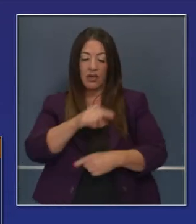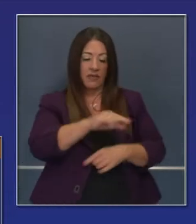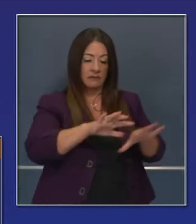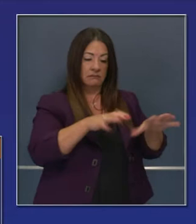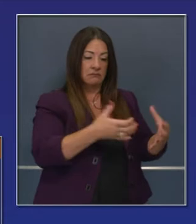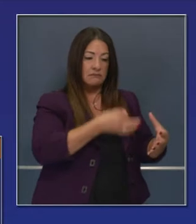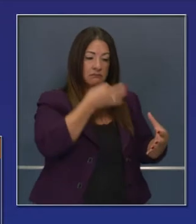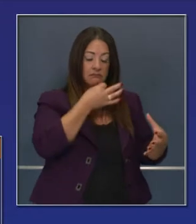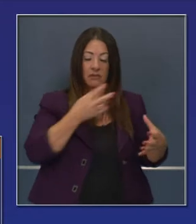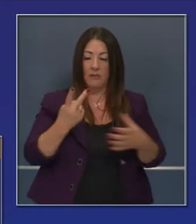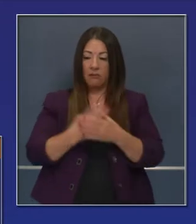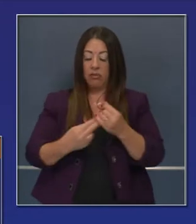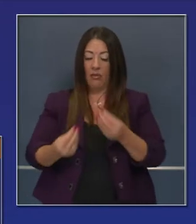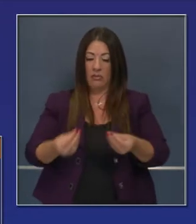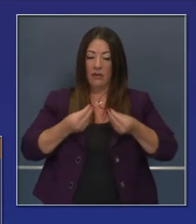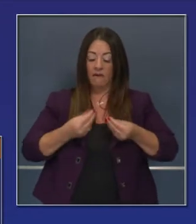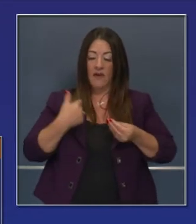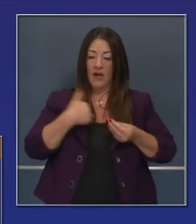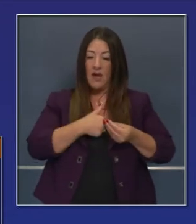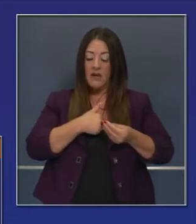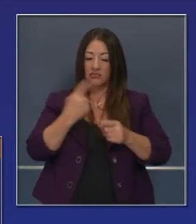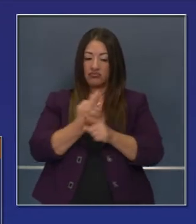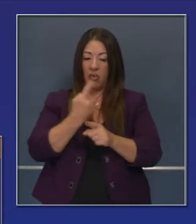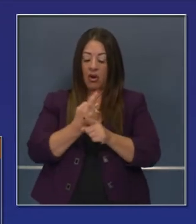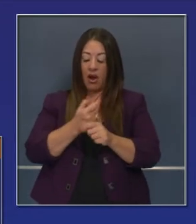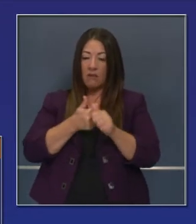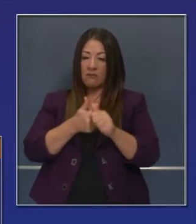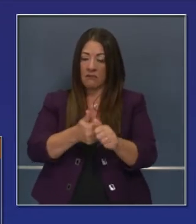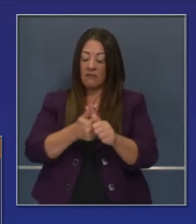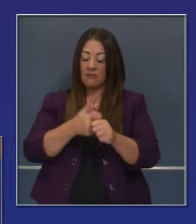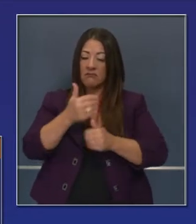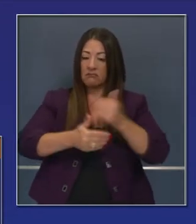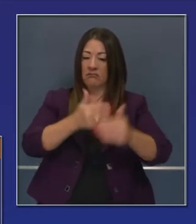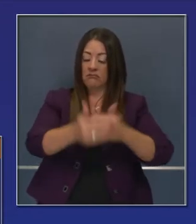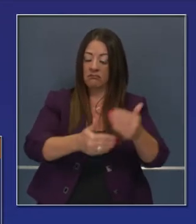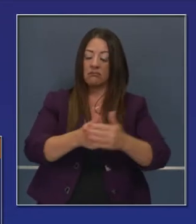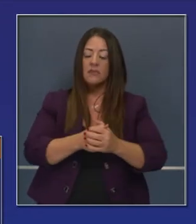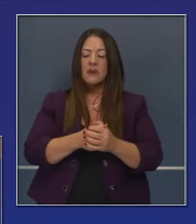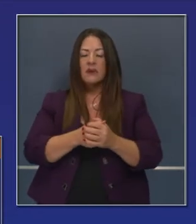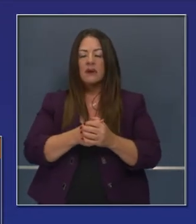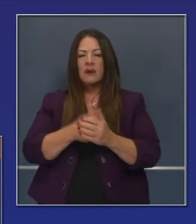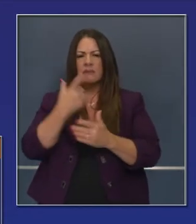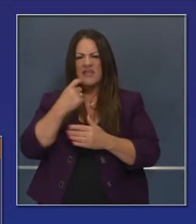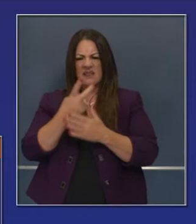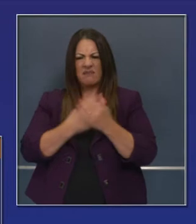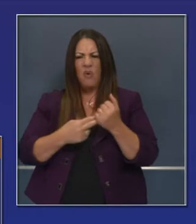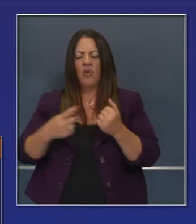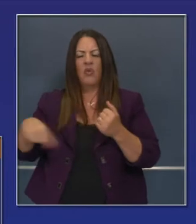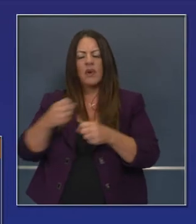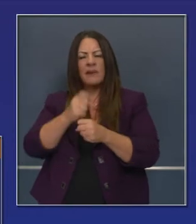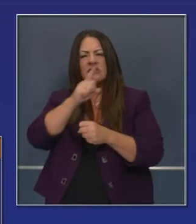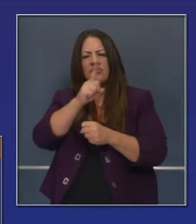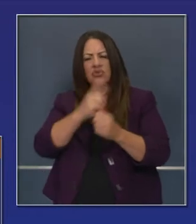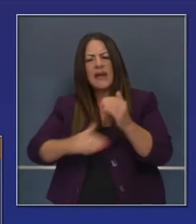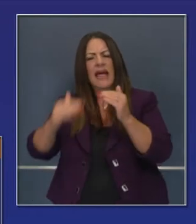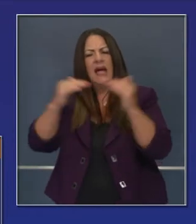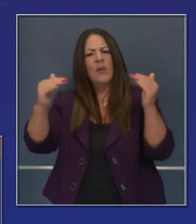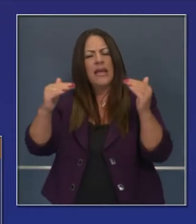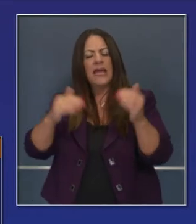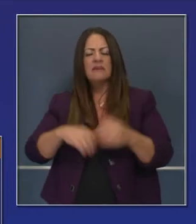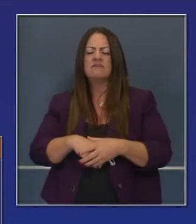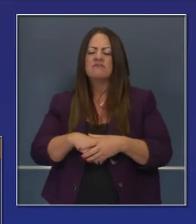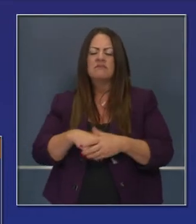por peritos, expertos y también expertos en geriátrica, que es ético, ética también, epidemiología,